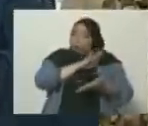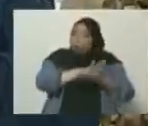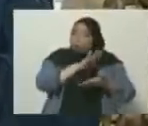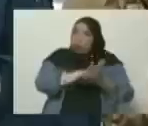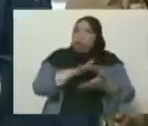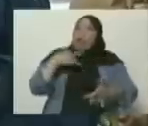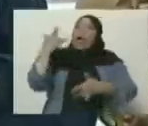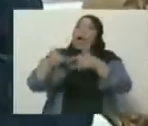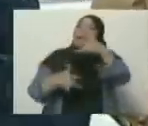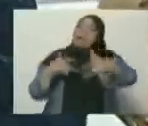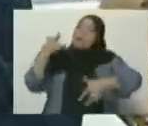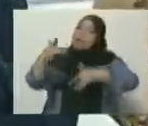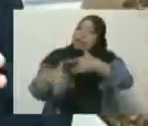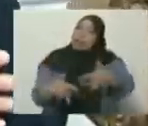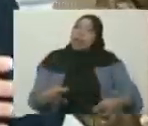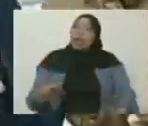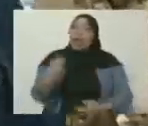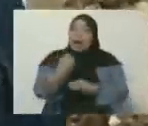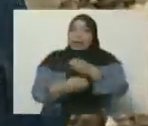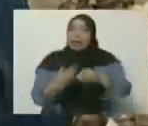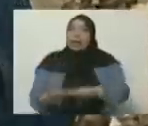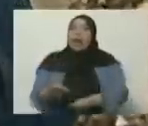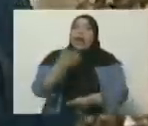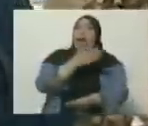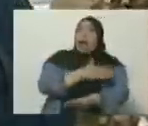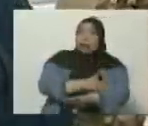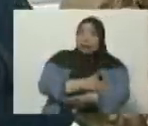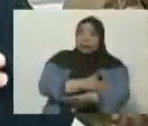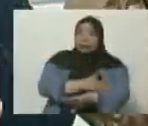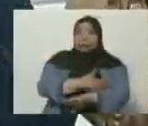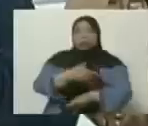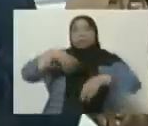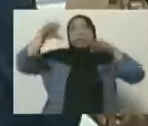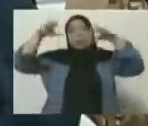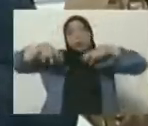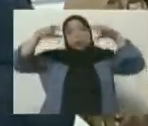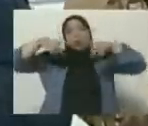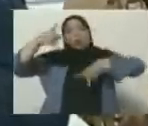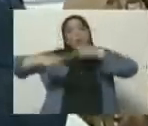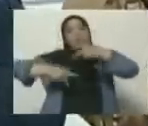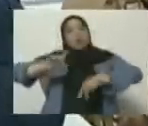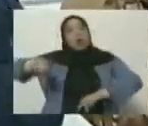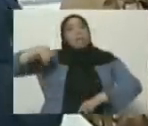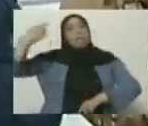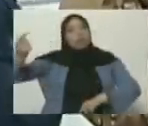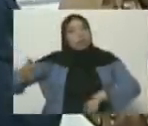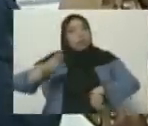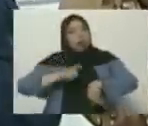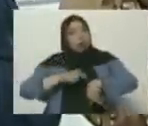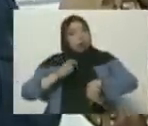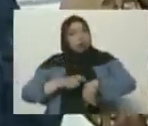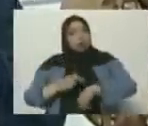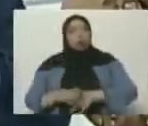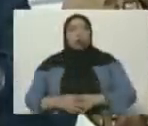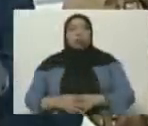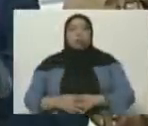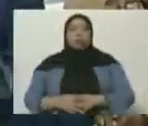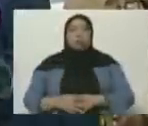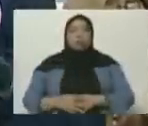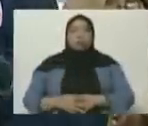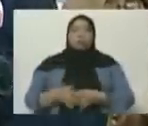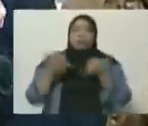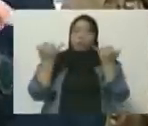recomendamos realizar antes de este evento que se va a producir en las próximas horas. Una de estas cosas es